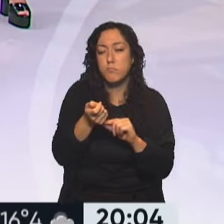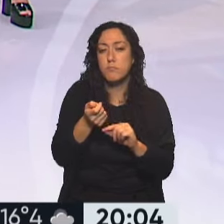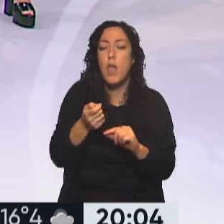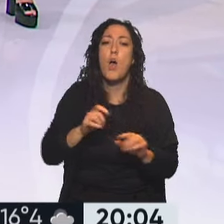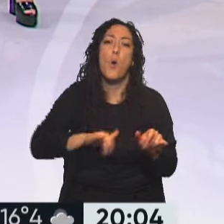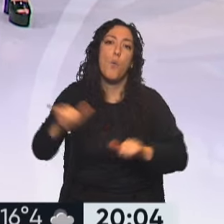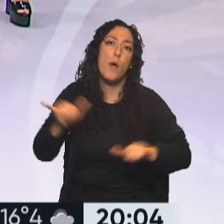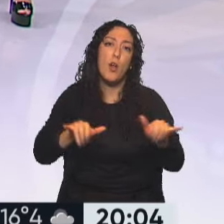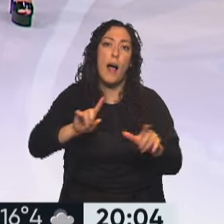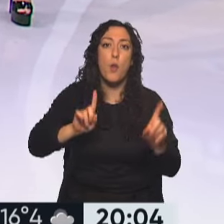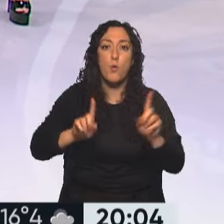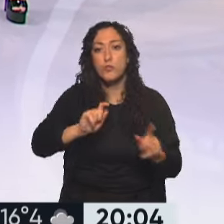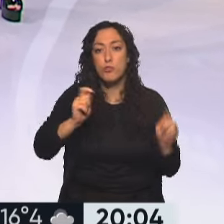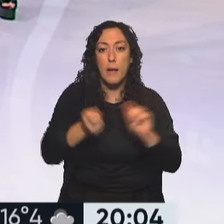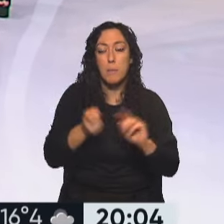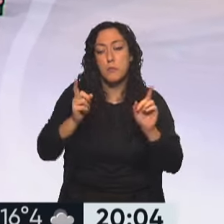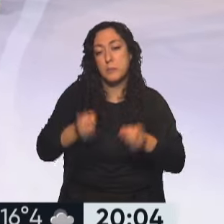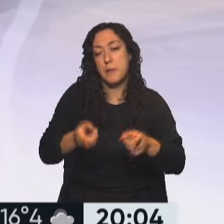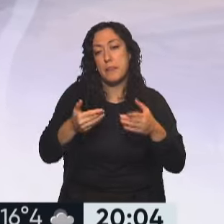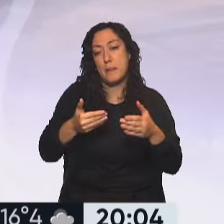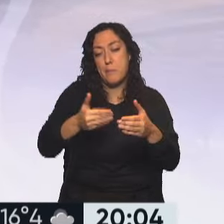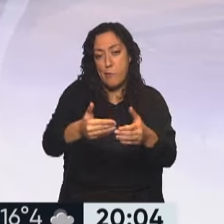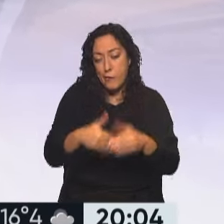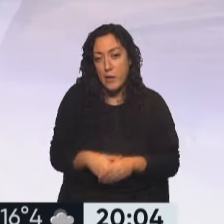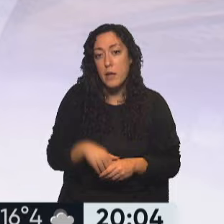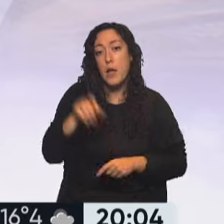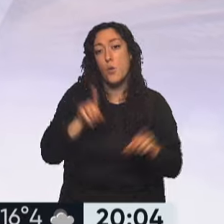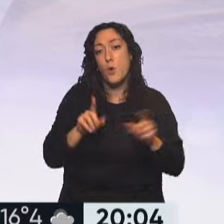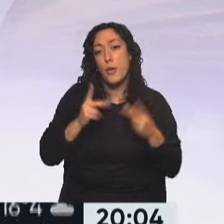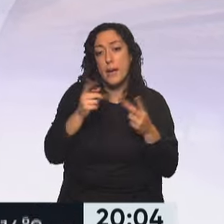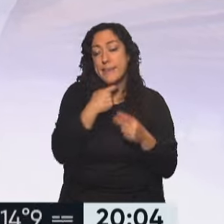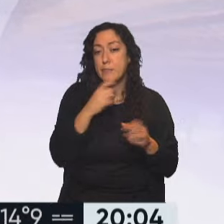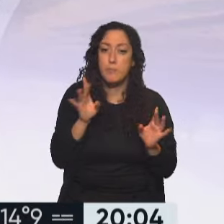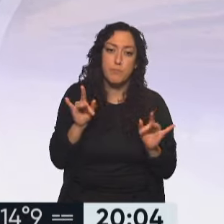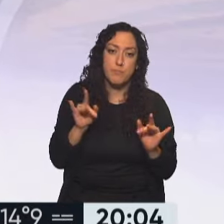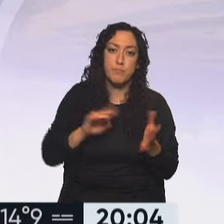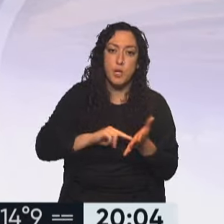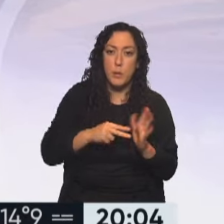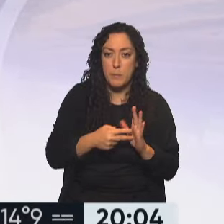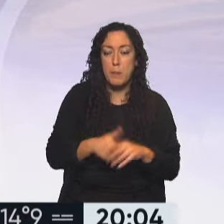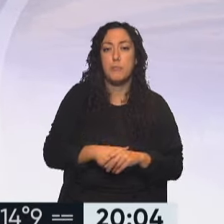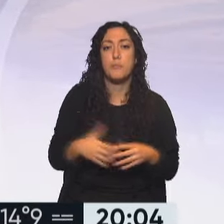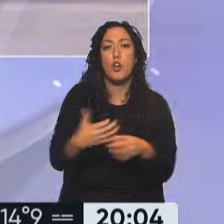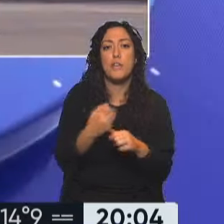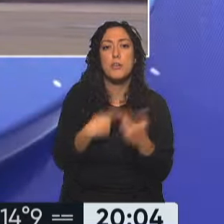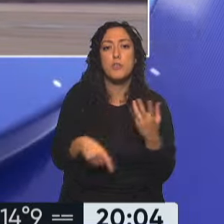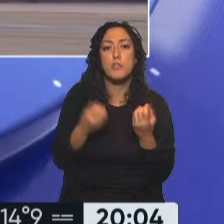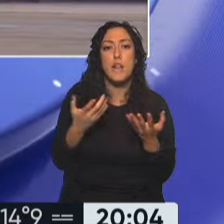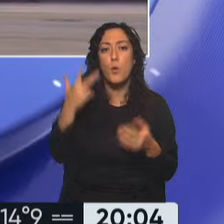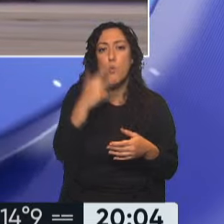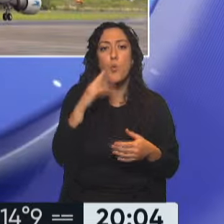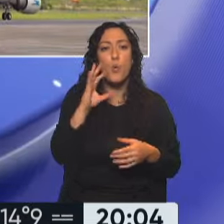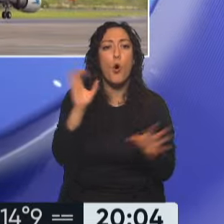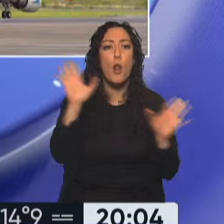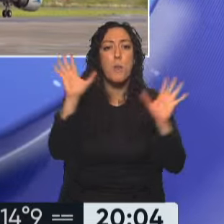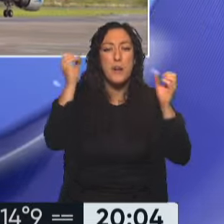algunos vuelos, pero por supuesto va a haber demoras y va a ser una complicación para quienes quieran viajar. Bien, Hugo, ¿qué va a pasar con los colectivos? A ver, buenas noches. ¿Qué tal?